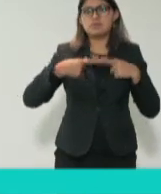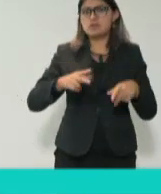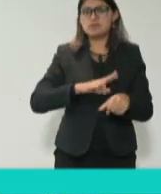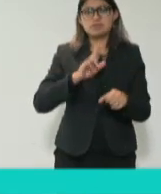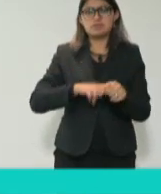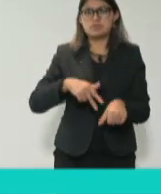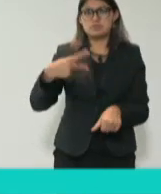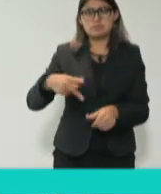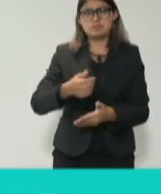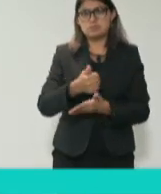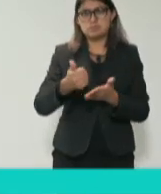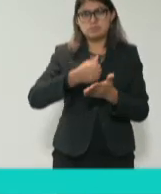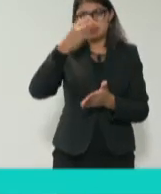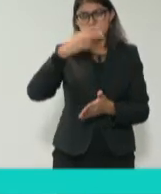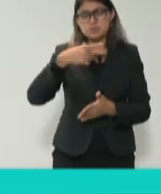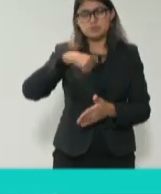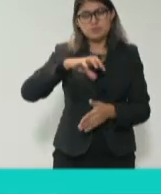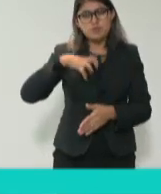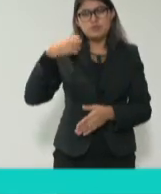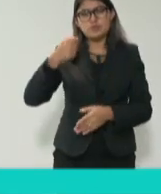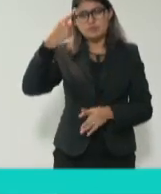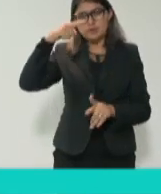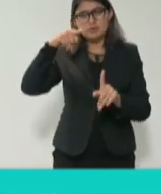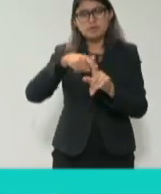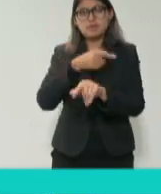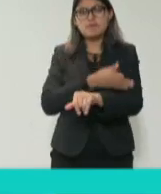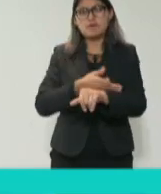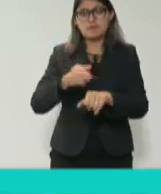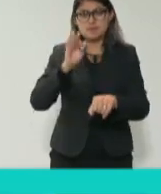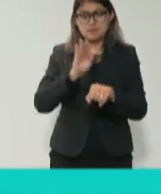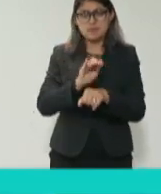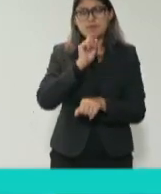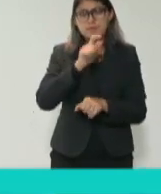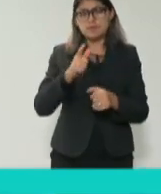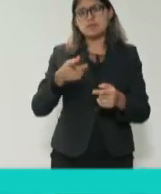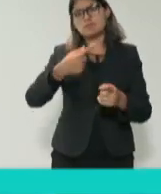por nosotros, por nuestra familia y por nuestra sociedad. Muchas gracias.